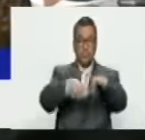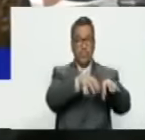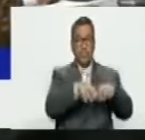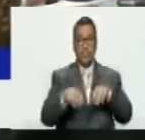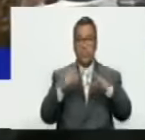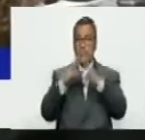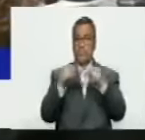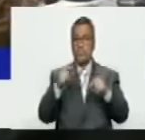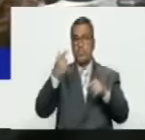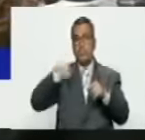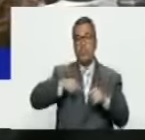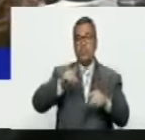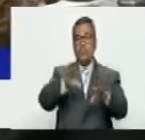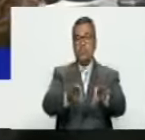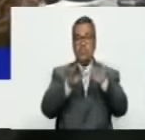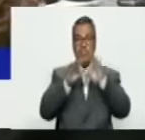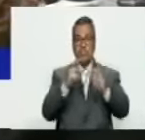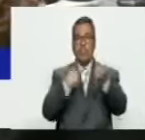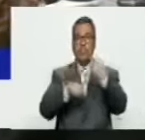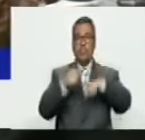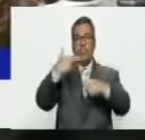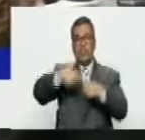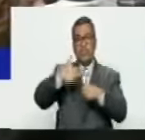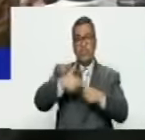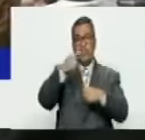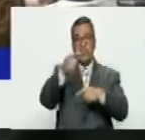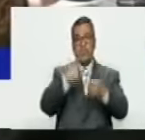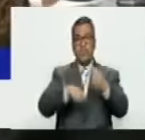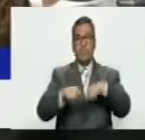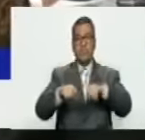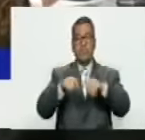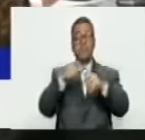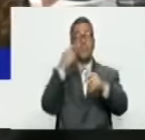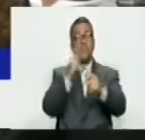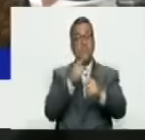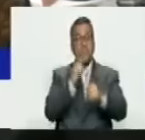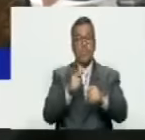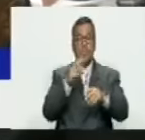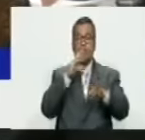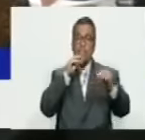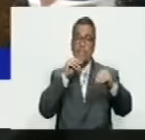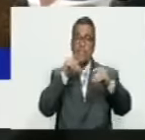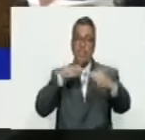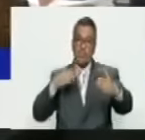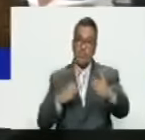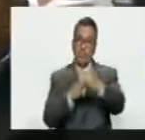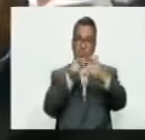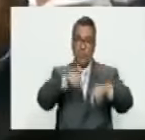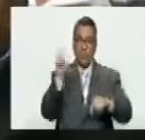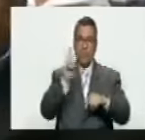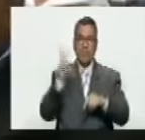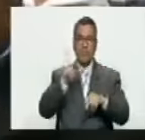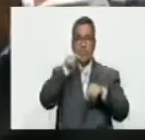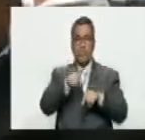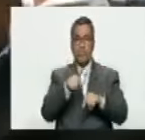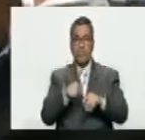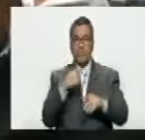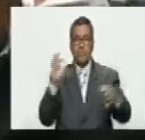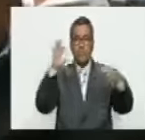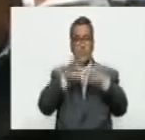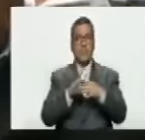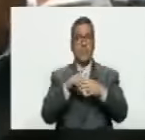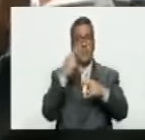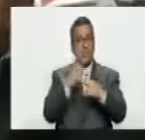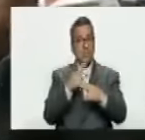todos tienen interés en el negocio petrolero, en el negocio minero y por eso hablan contra Venezuela. Esas son las relaciones